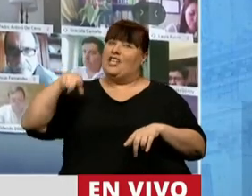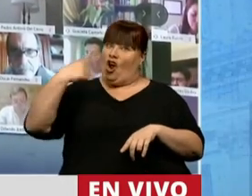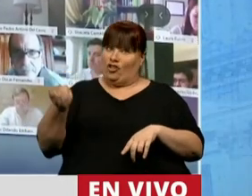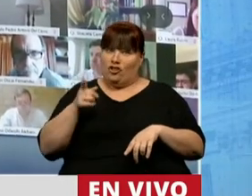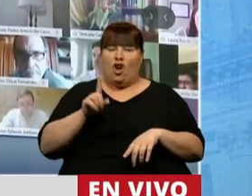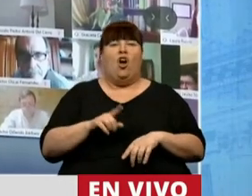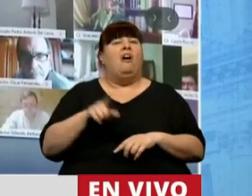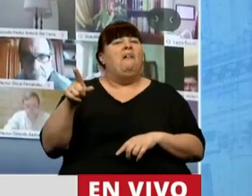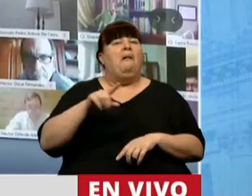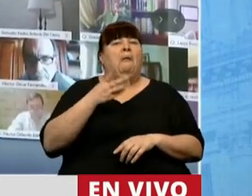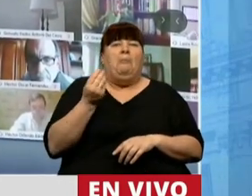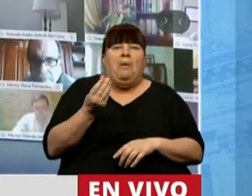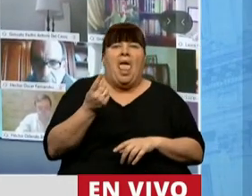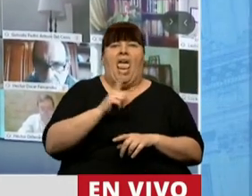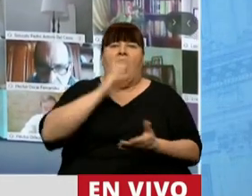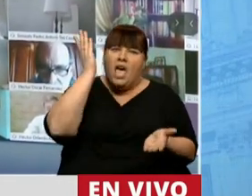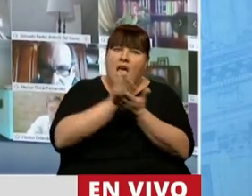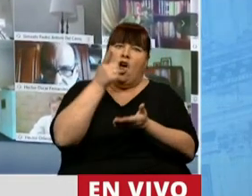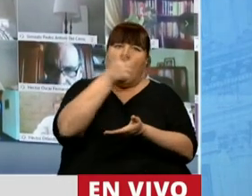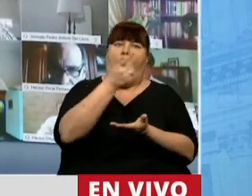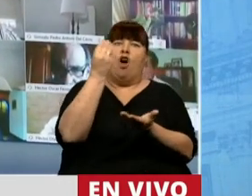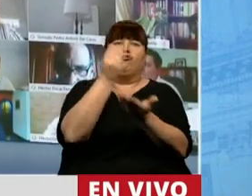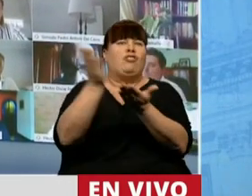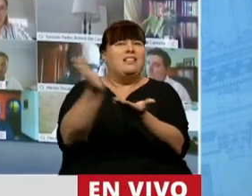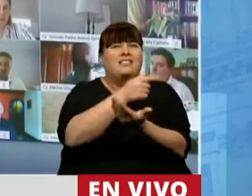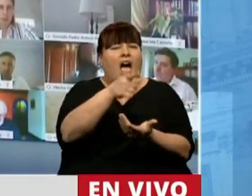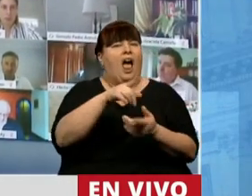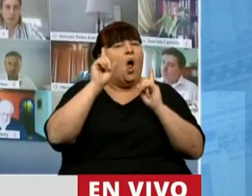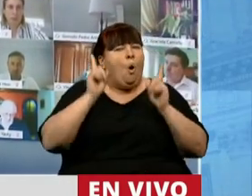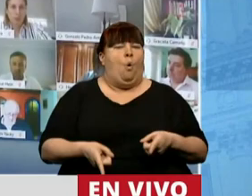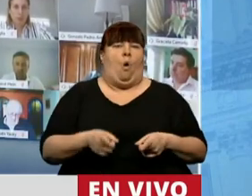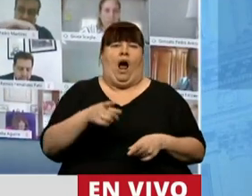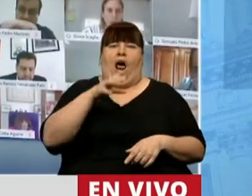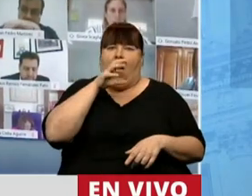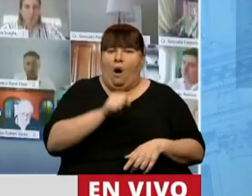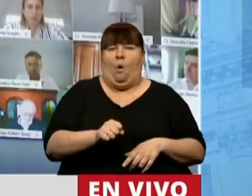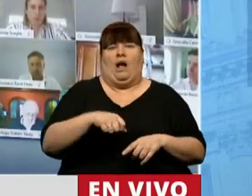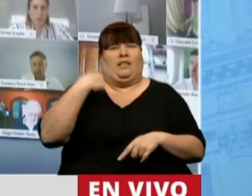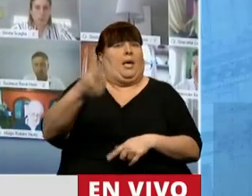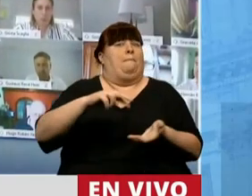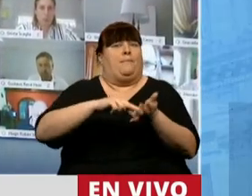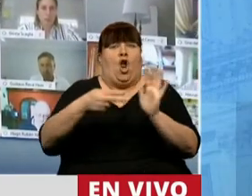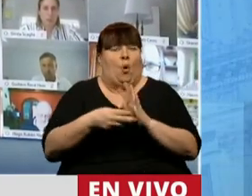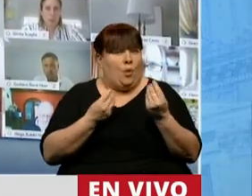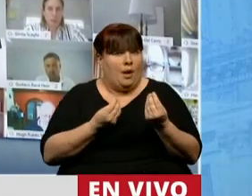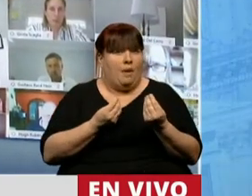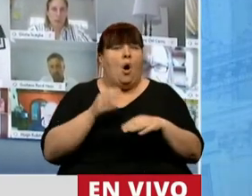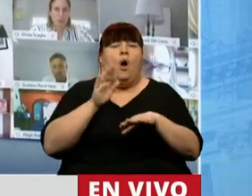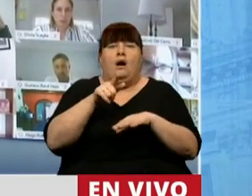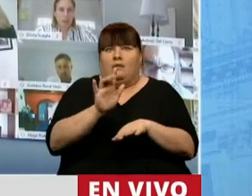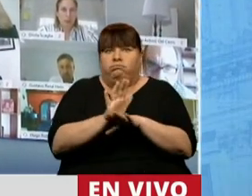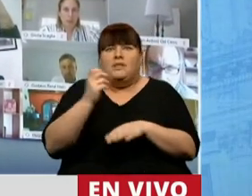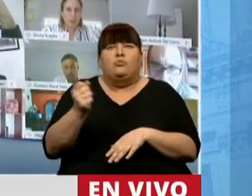a pesar de que no tuvo la valentía de condenar el golpe de Estado, igual tuvo que afrontar las situaciones y las consecuencias que esto